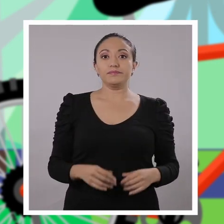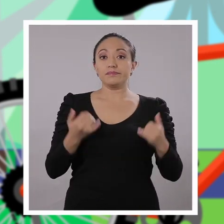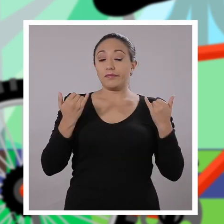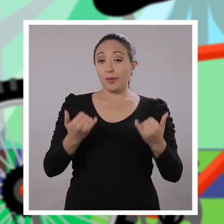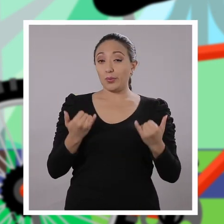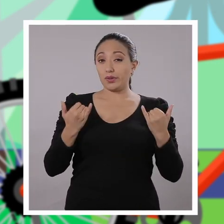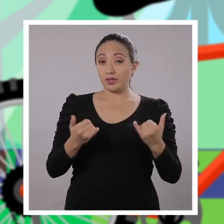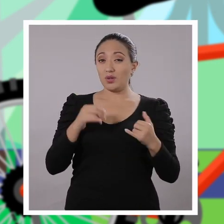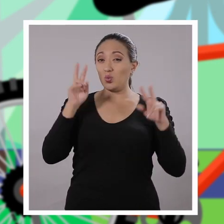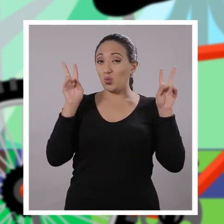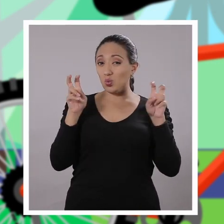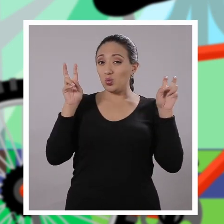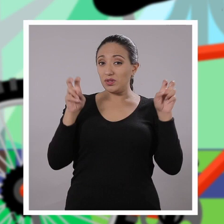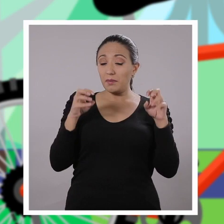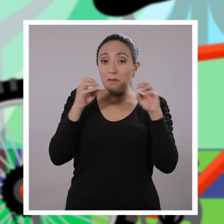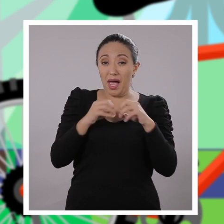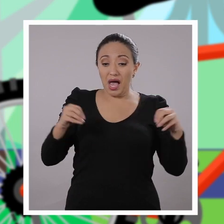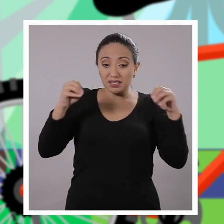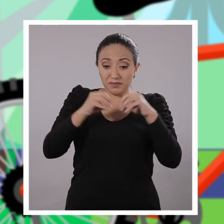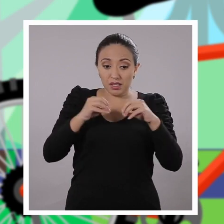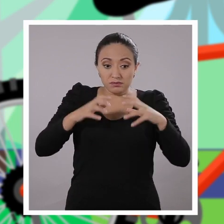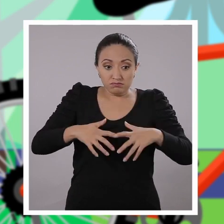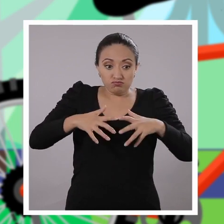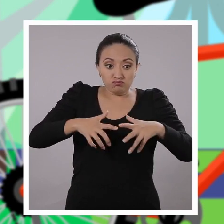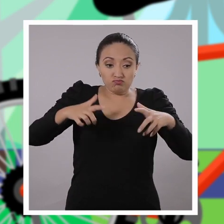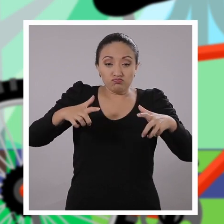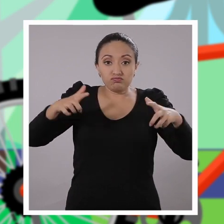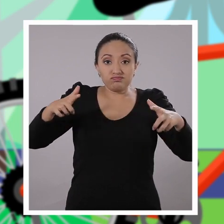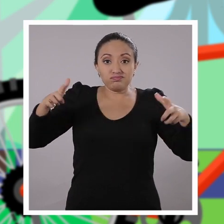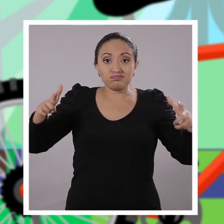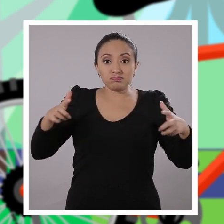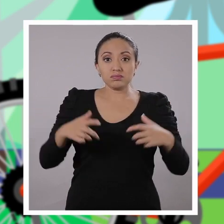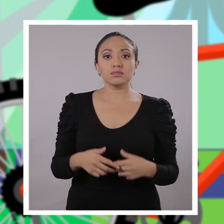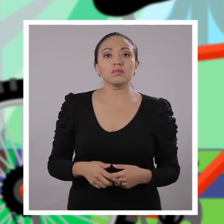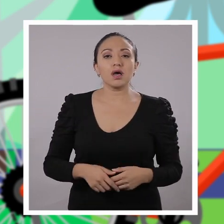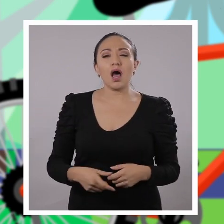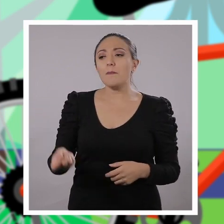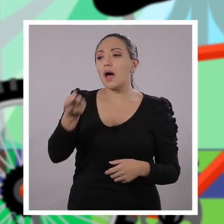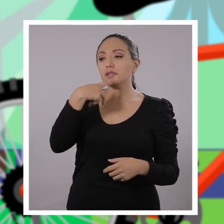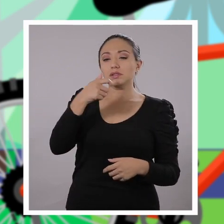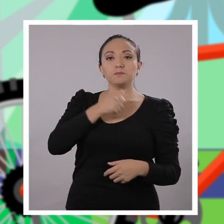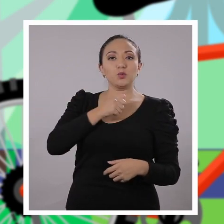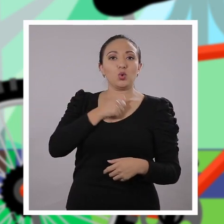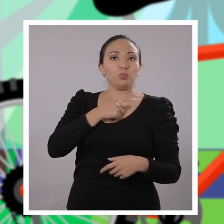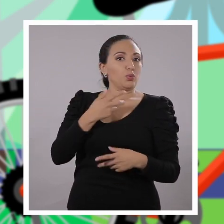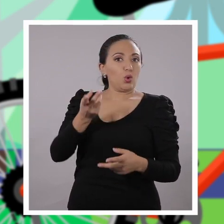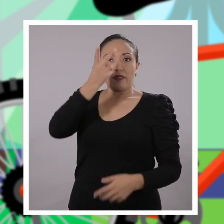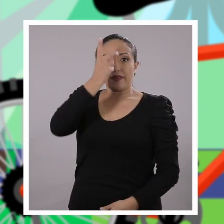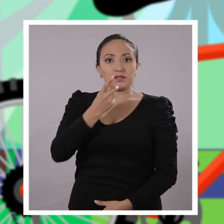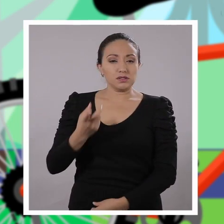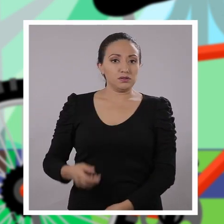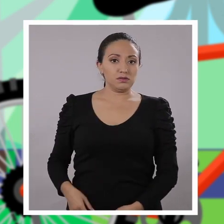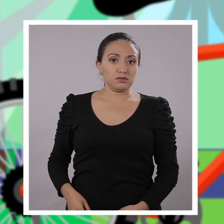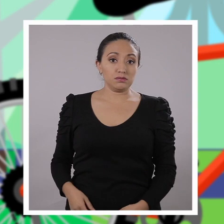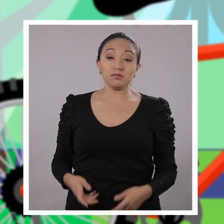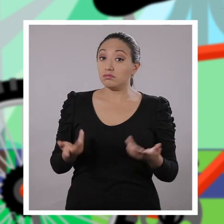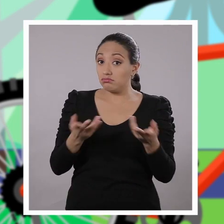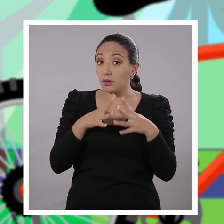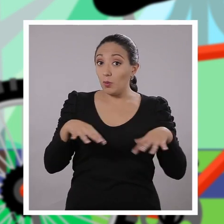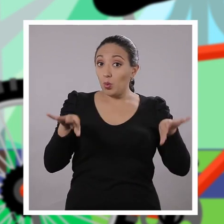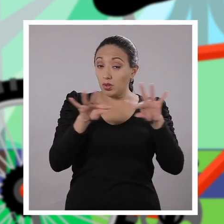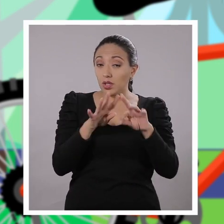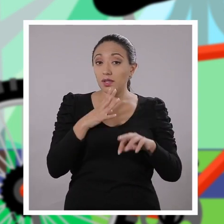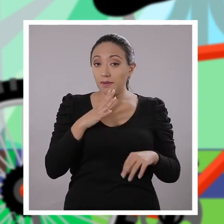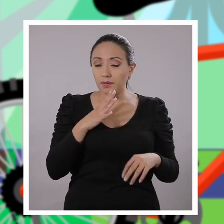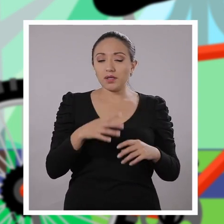que se está dando de una manera más pronunciada que es el automedicarse. Y porque es importante